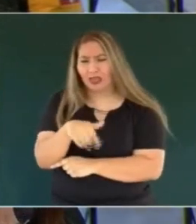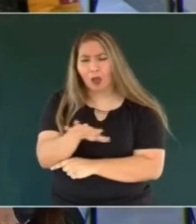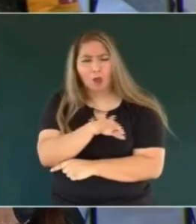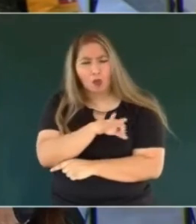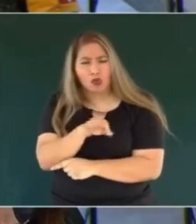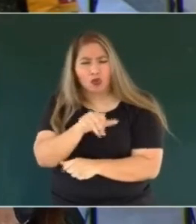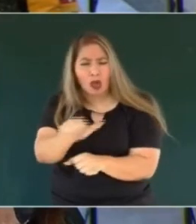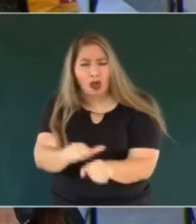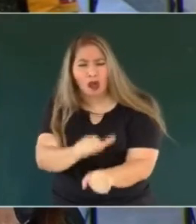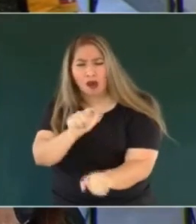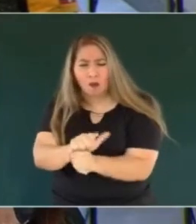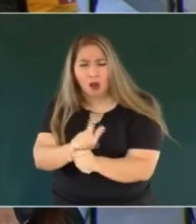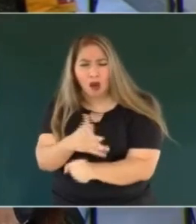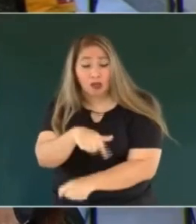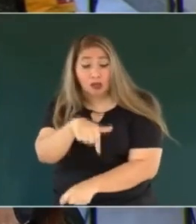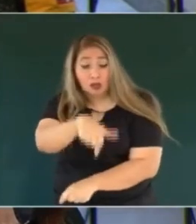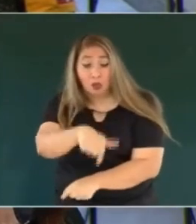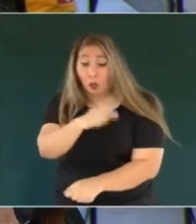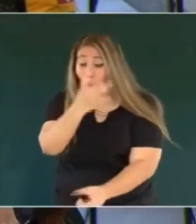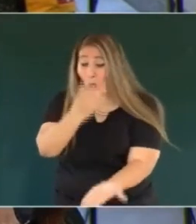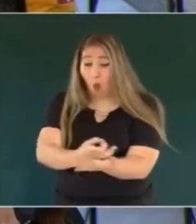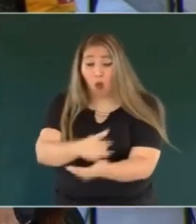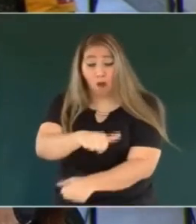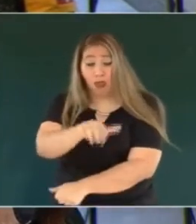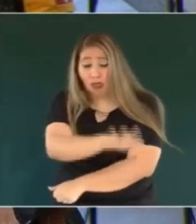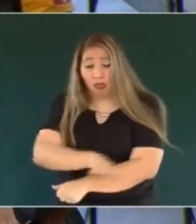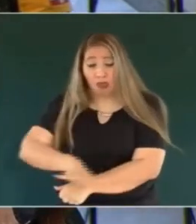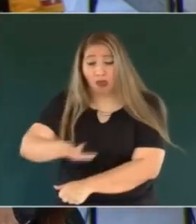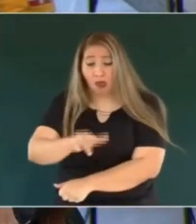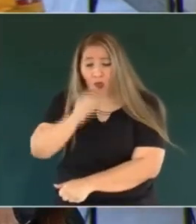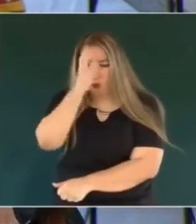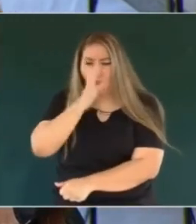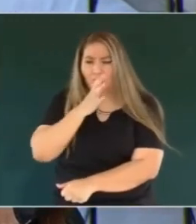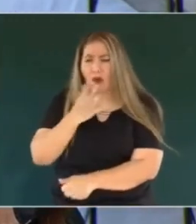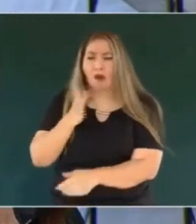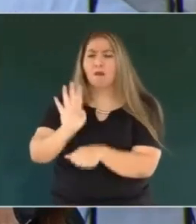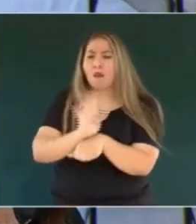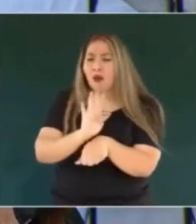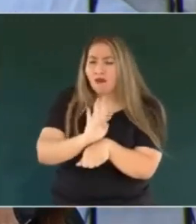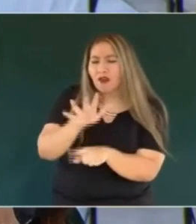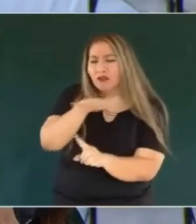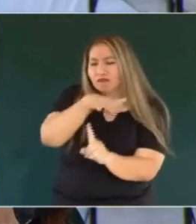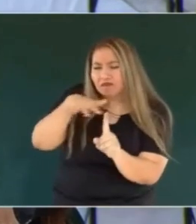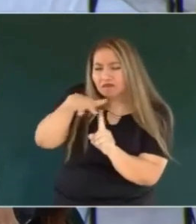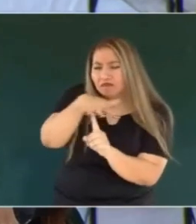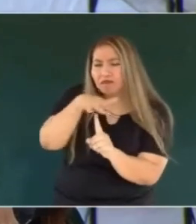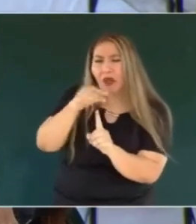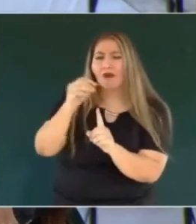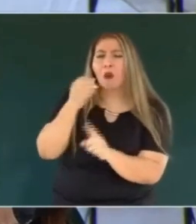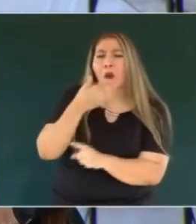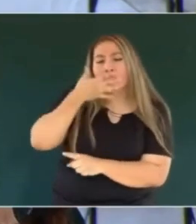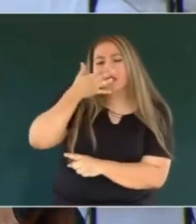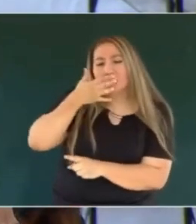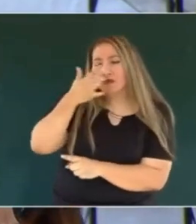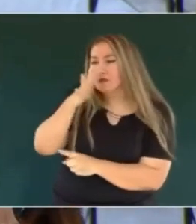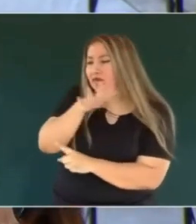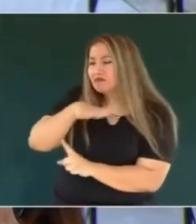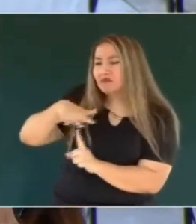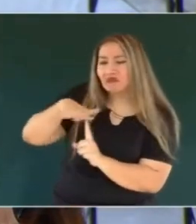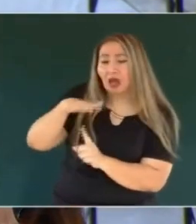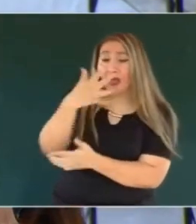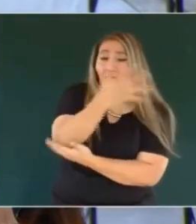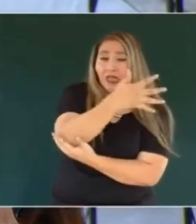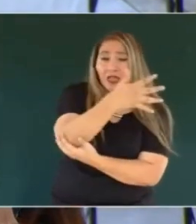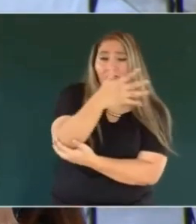pudieran también ser explotadas y pudieran ser aprovechadas para el beneficio de los campesinos, del medio ambiente, del oxígeno y como dicen los